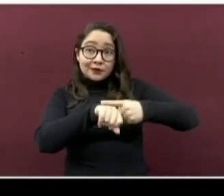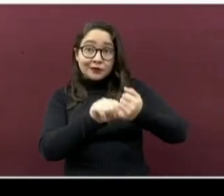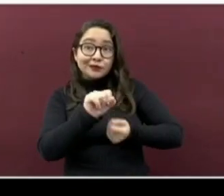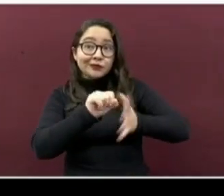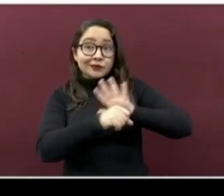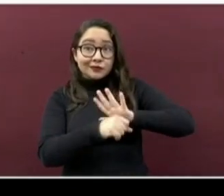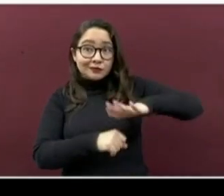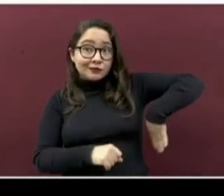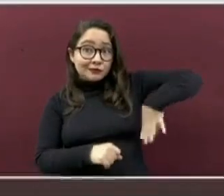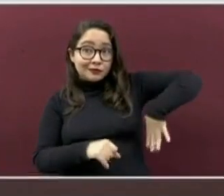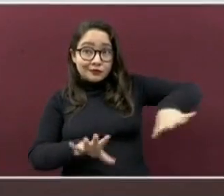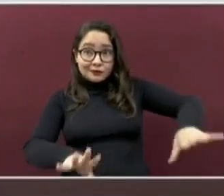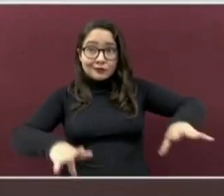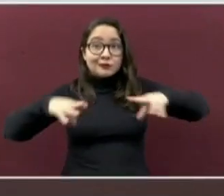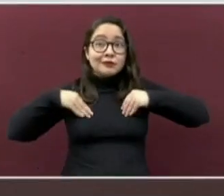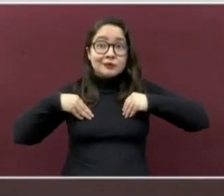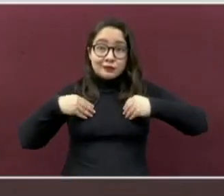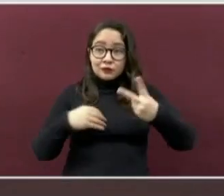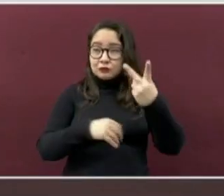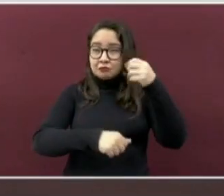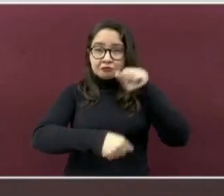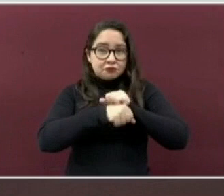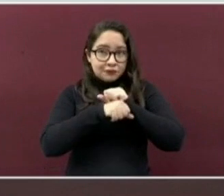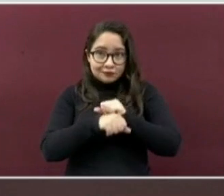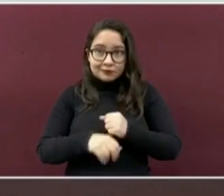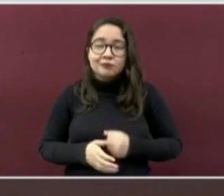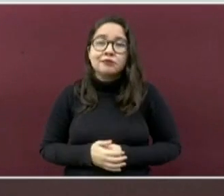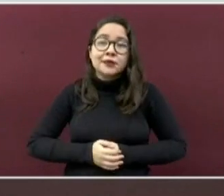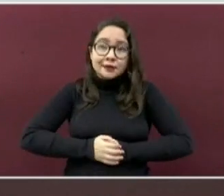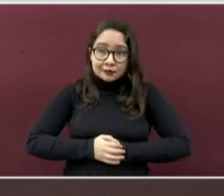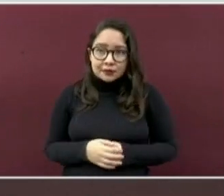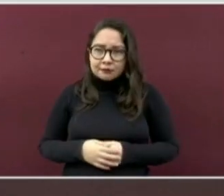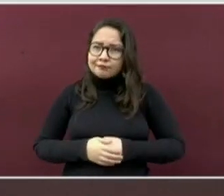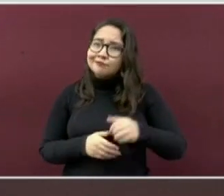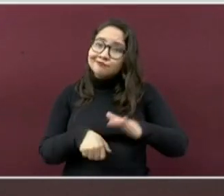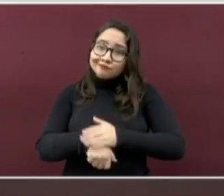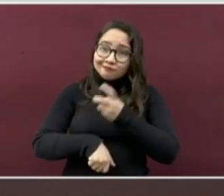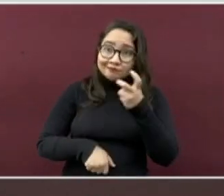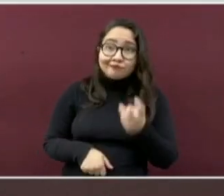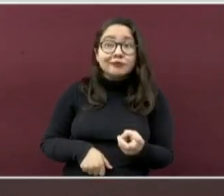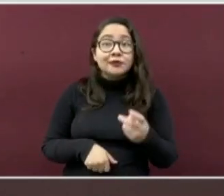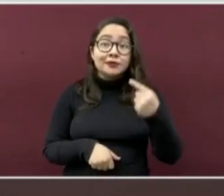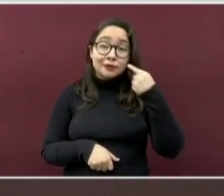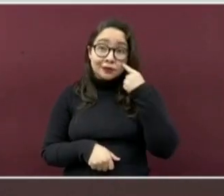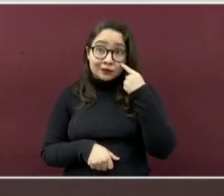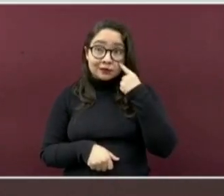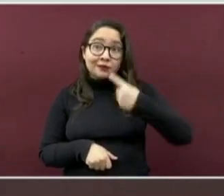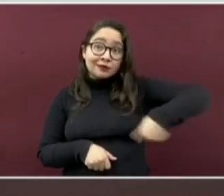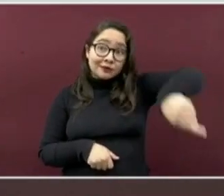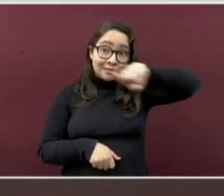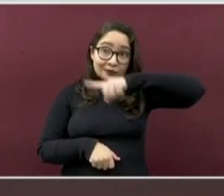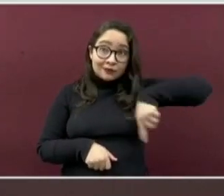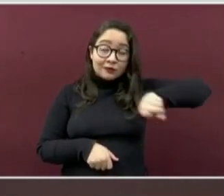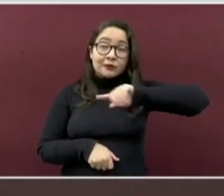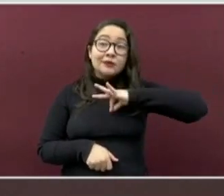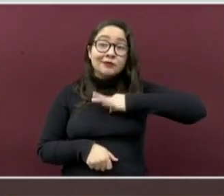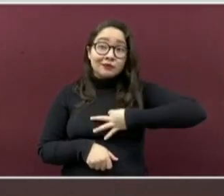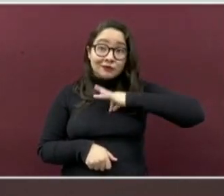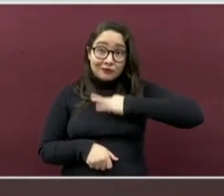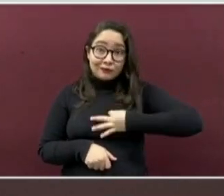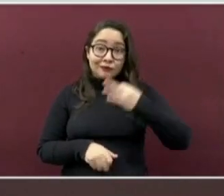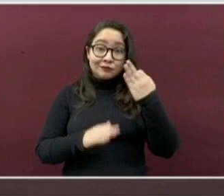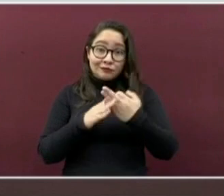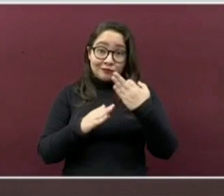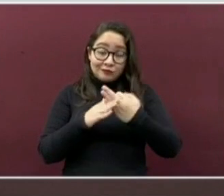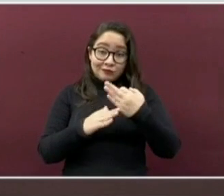padecimiento en el transcurso de las dos últimas semanas. Es por ello que se encuentran con la infección